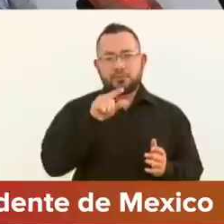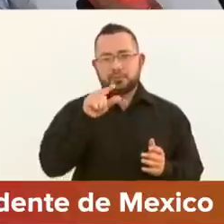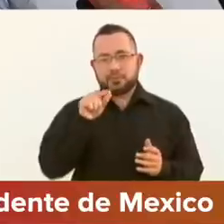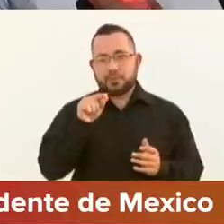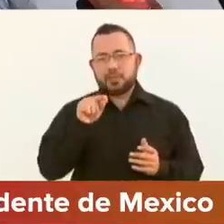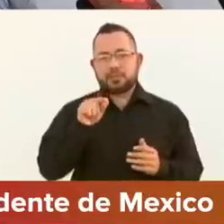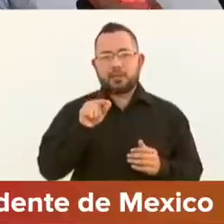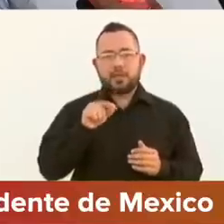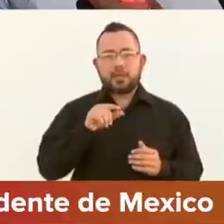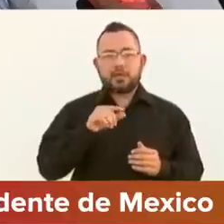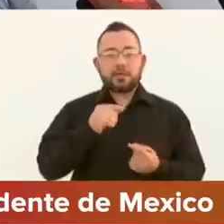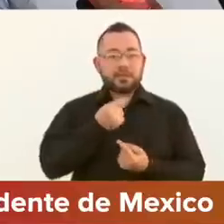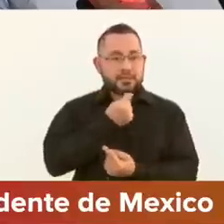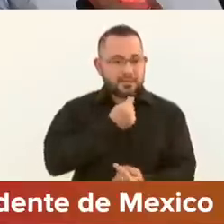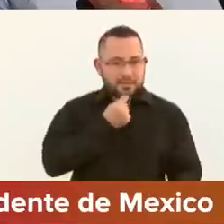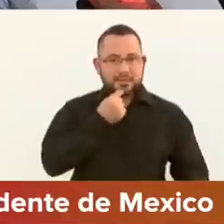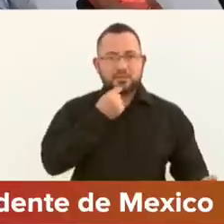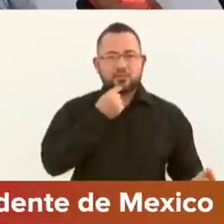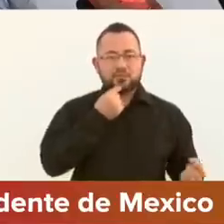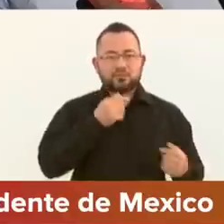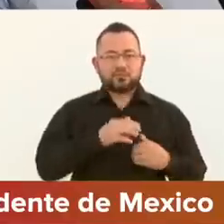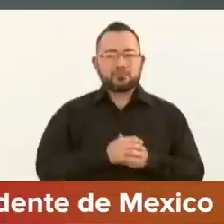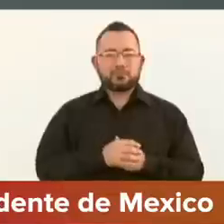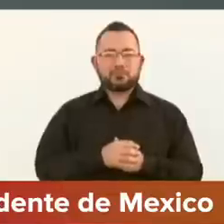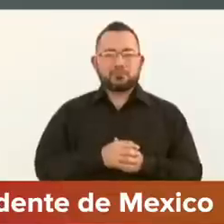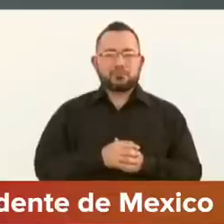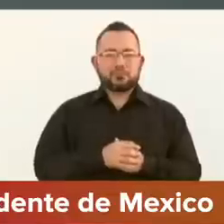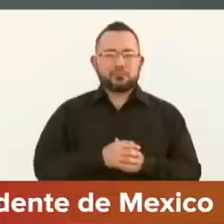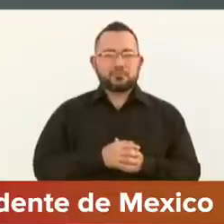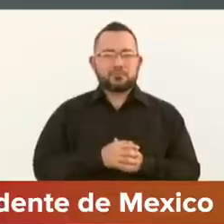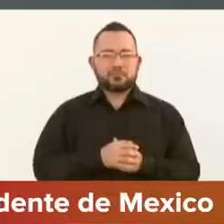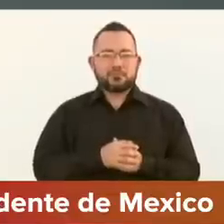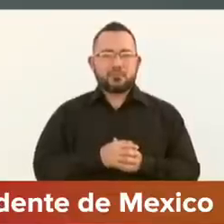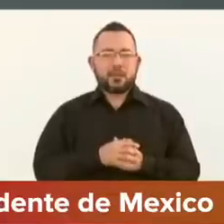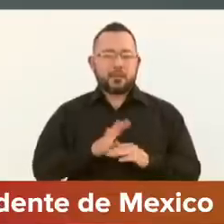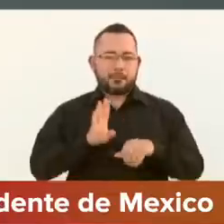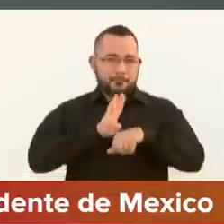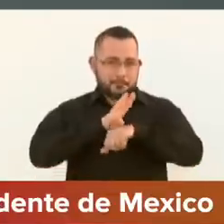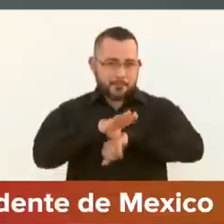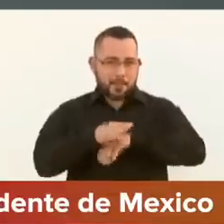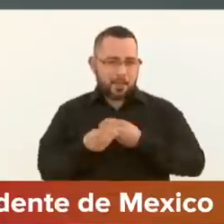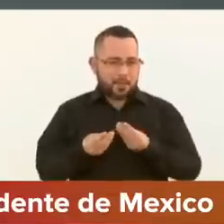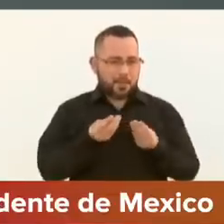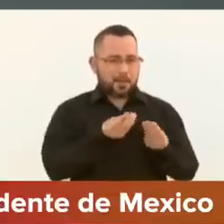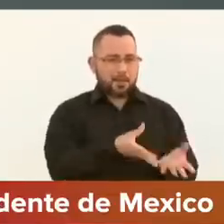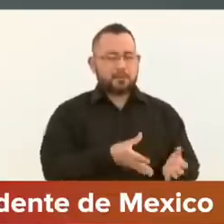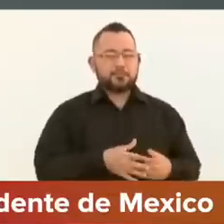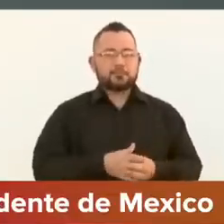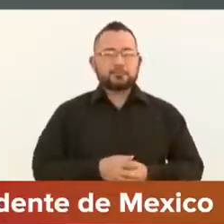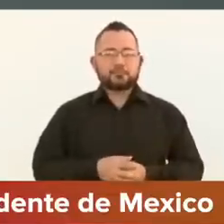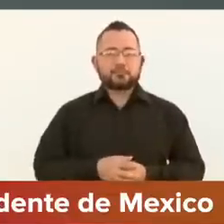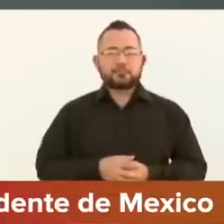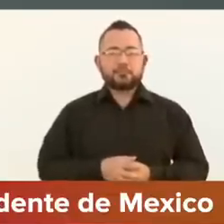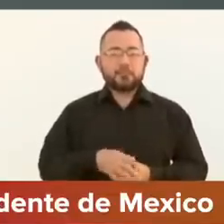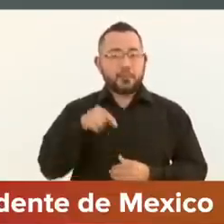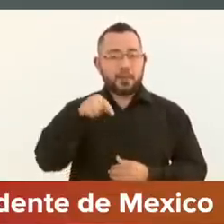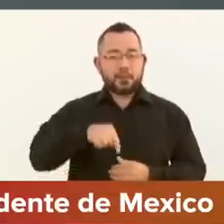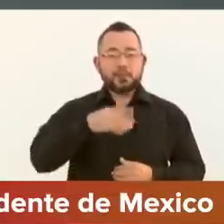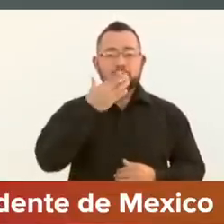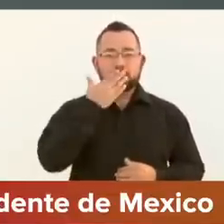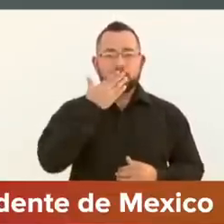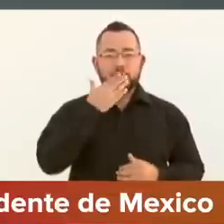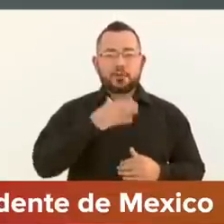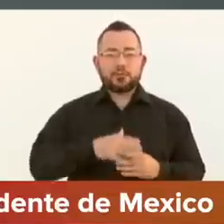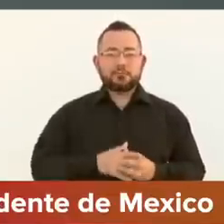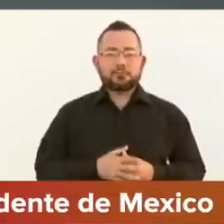de estancias infantiles que reciben beca. Aquí en Sonora